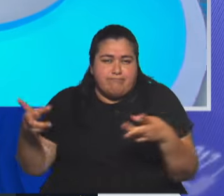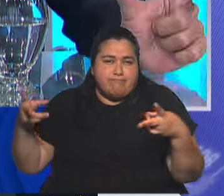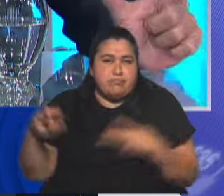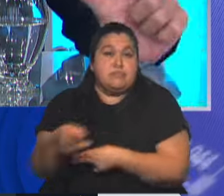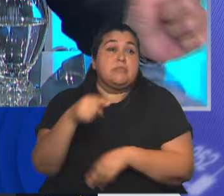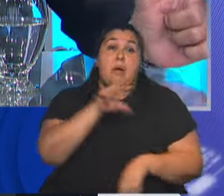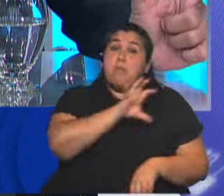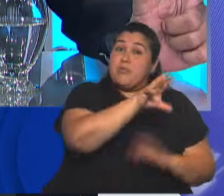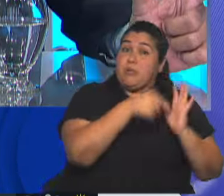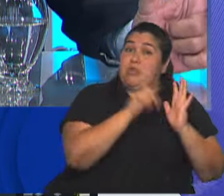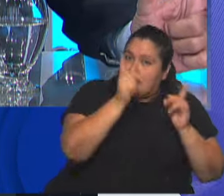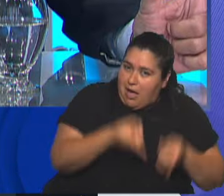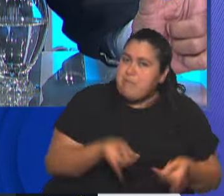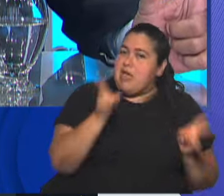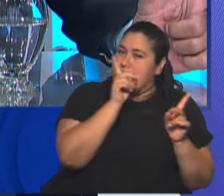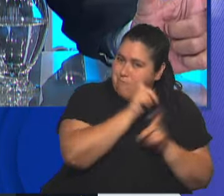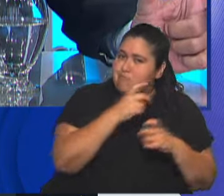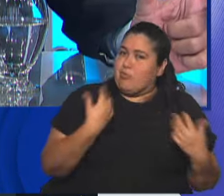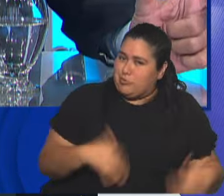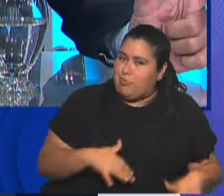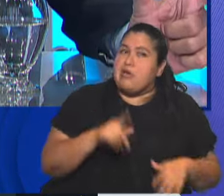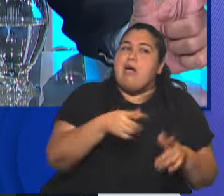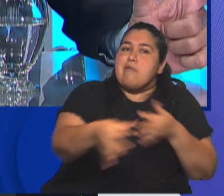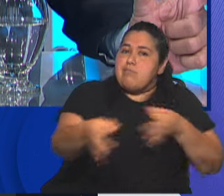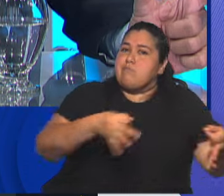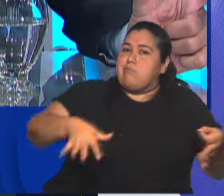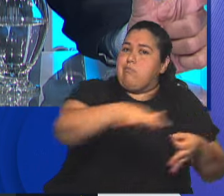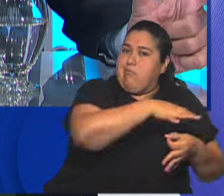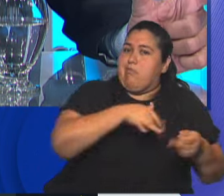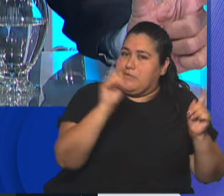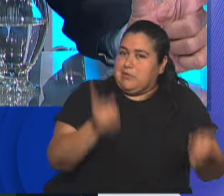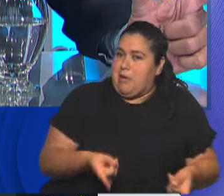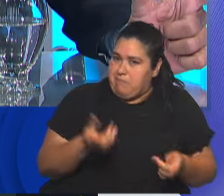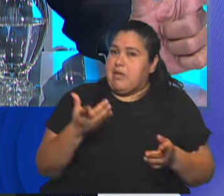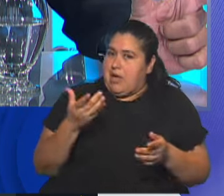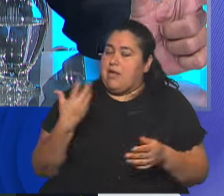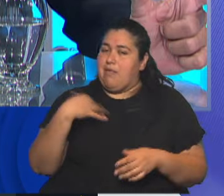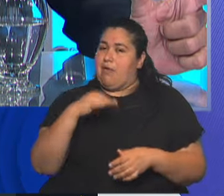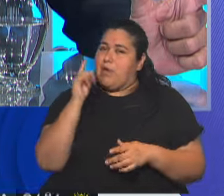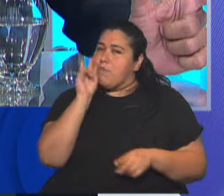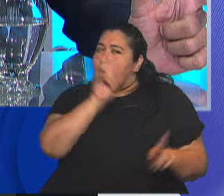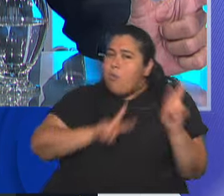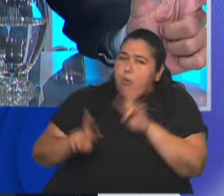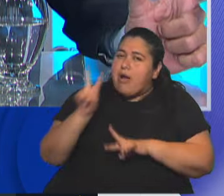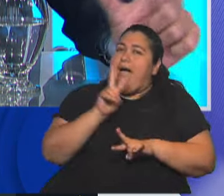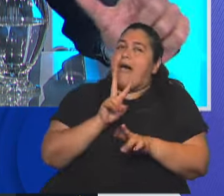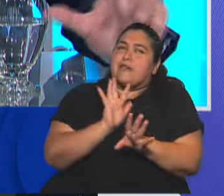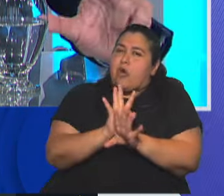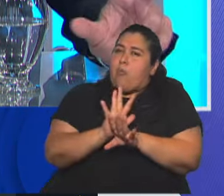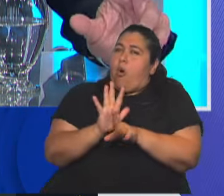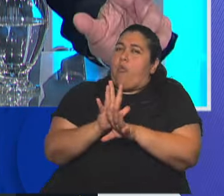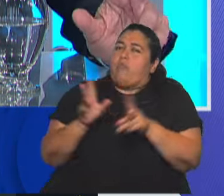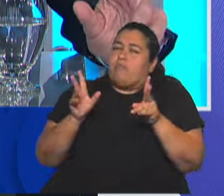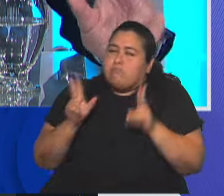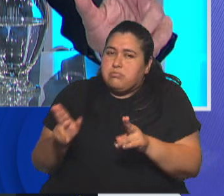difícil también, y hay otros ámbitos muy complicados, y que no siga bajando. Acá hay que ponerle un breche. Por eso